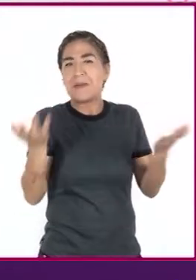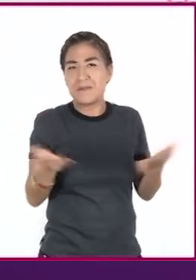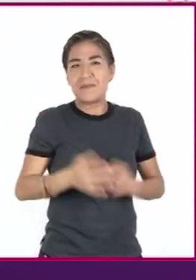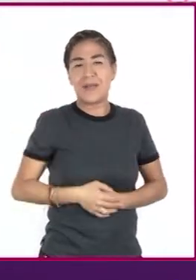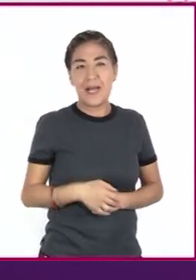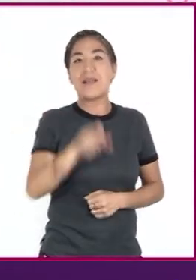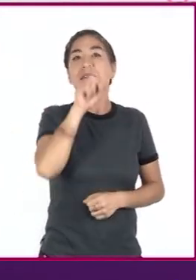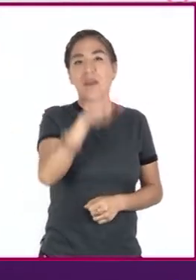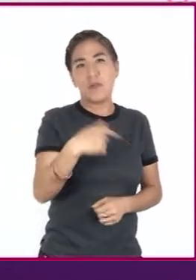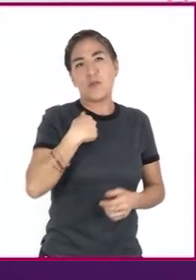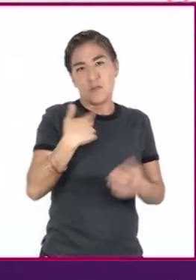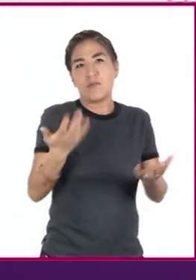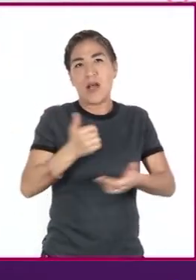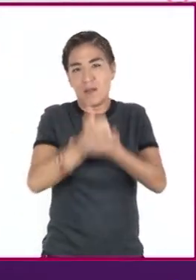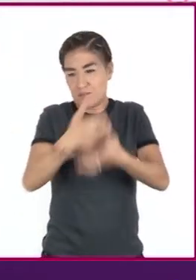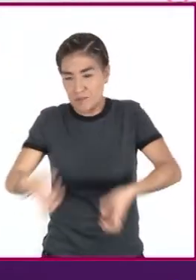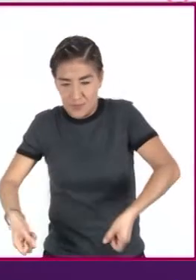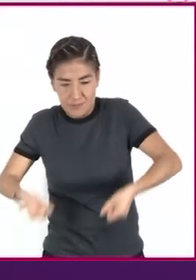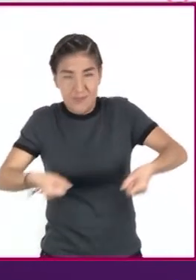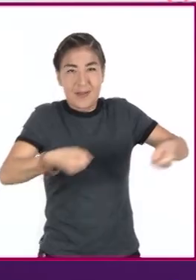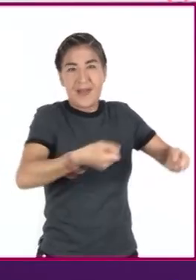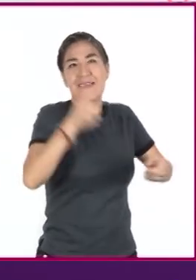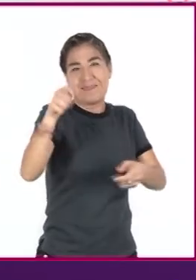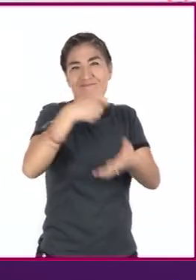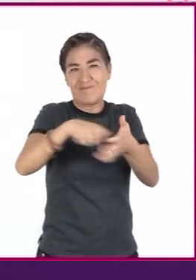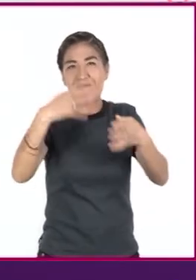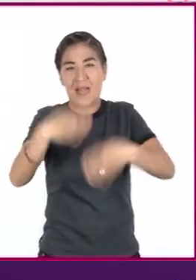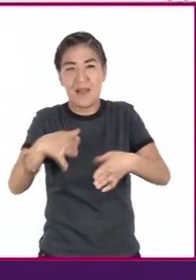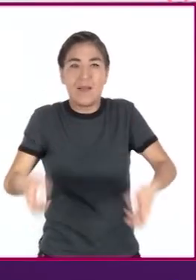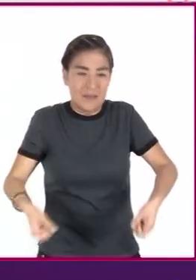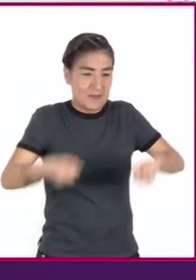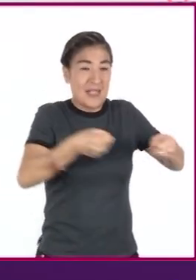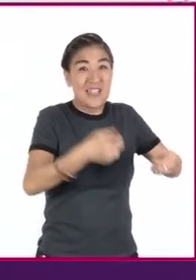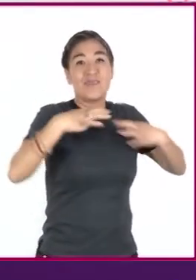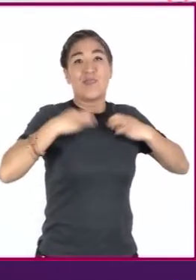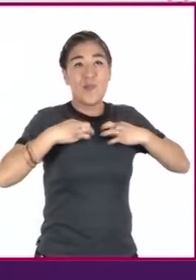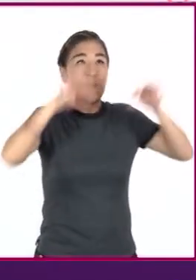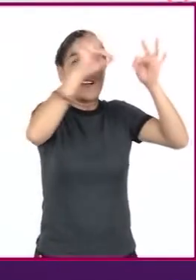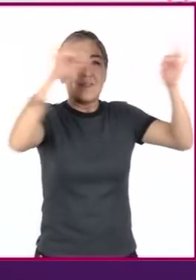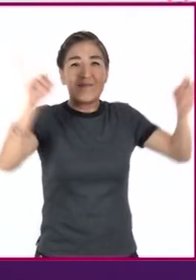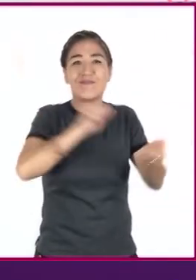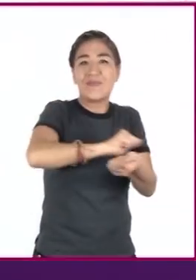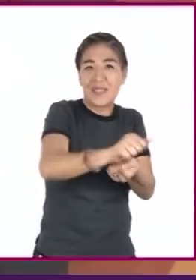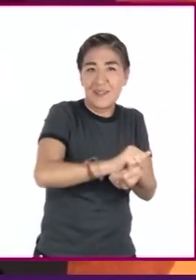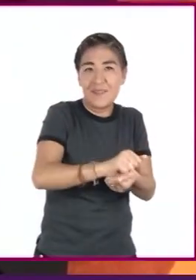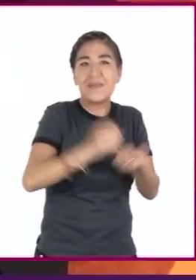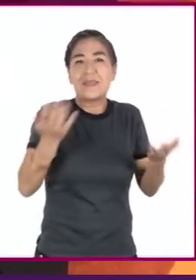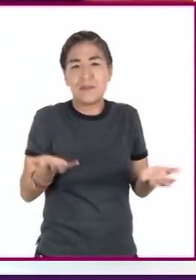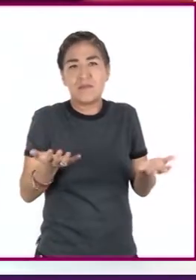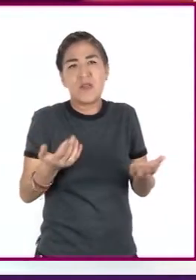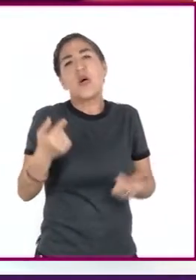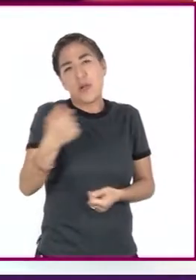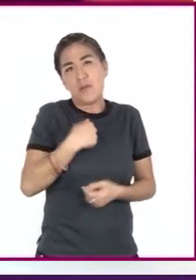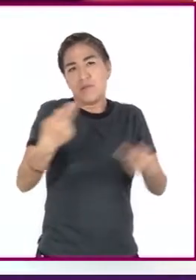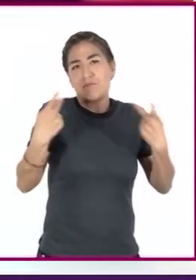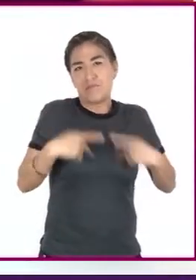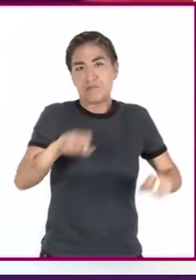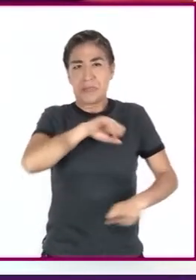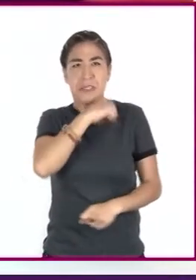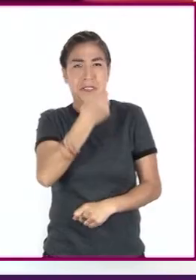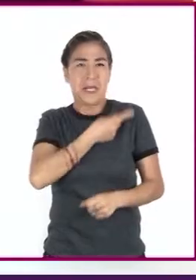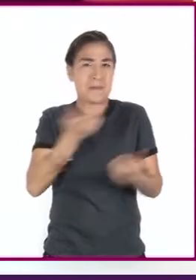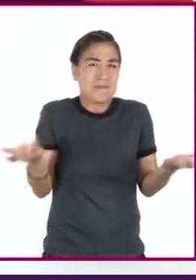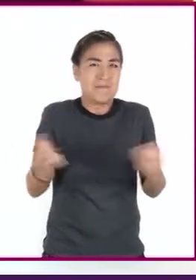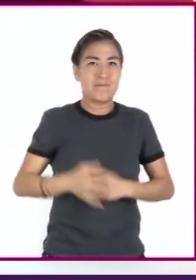También ayudo cargando las bolsas del mandado, viendo y lavando ropa. Entonces, soy una persona saludable.